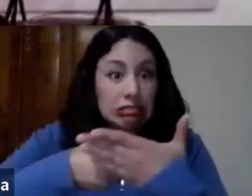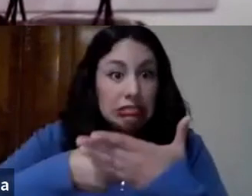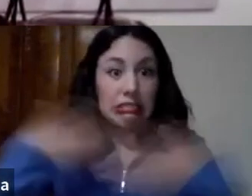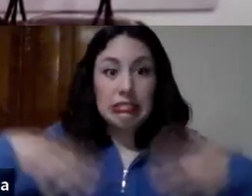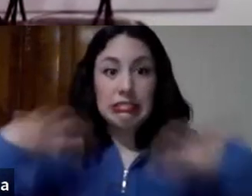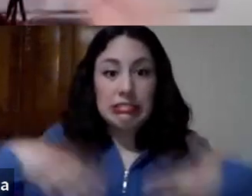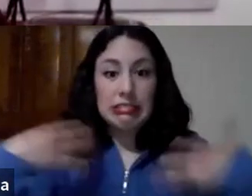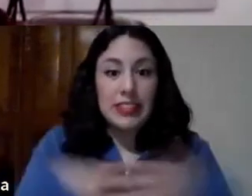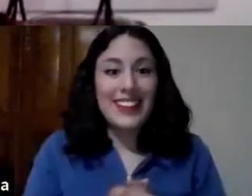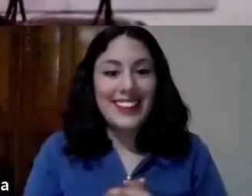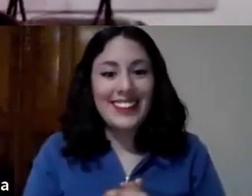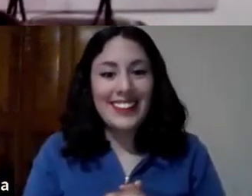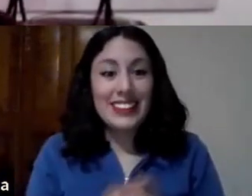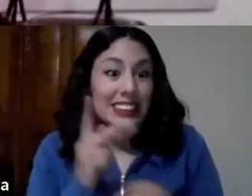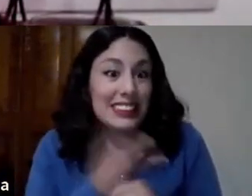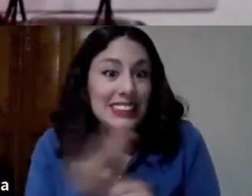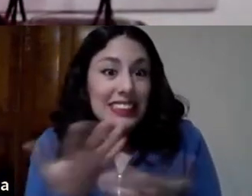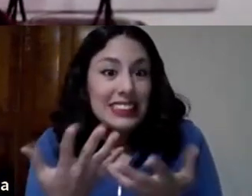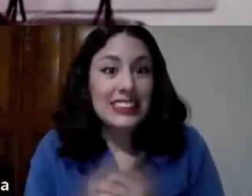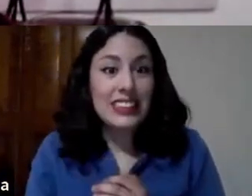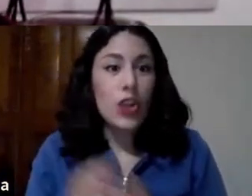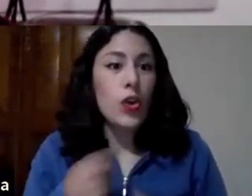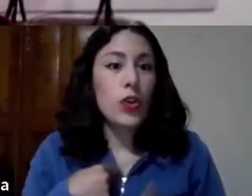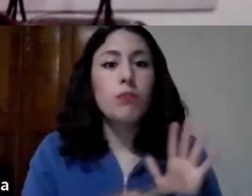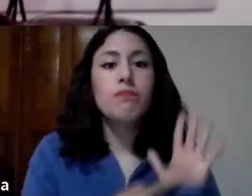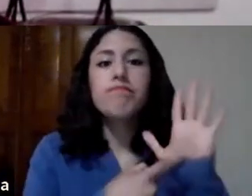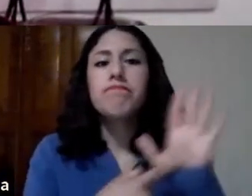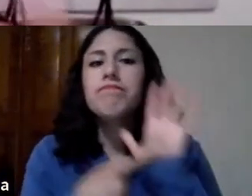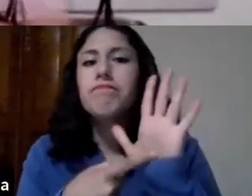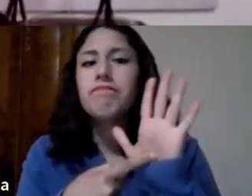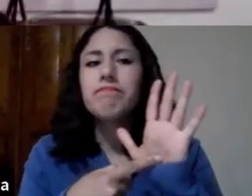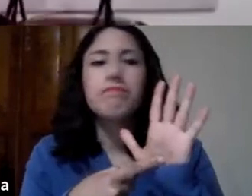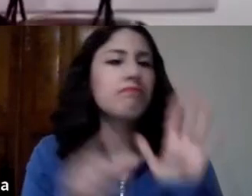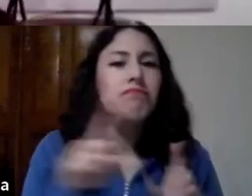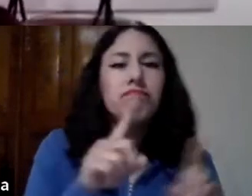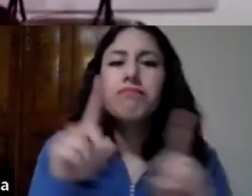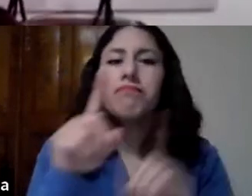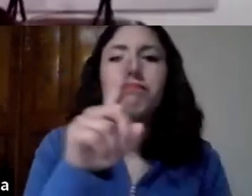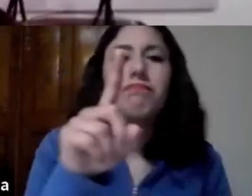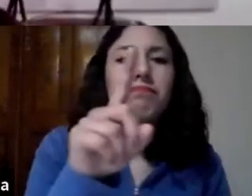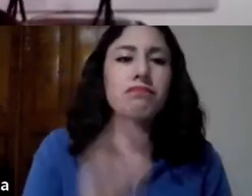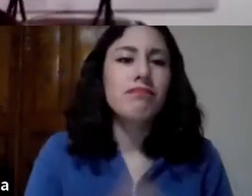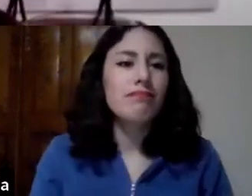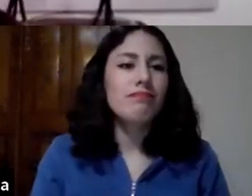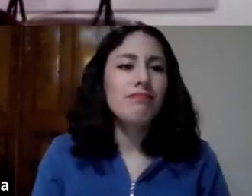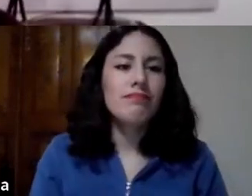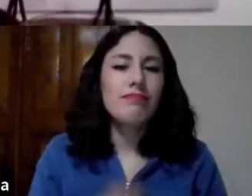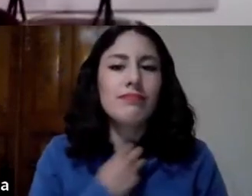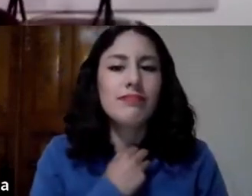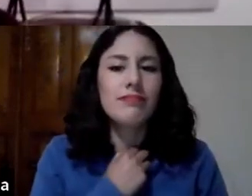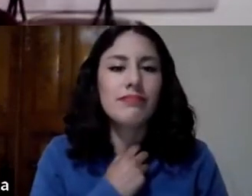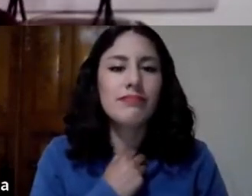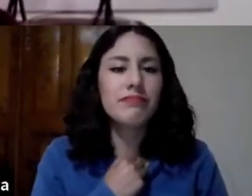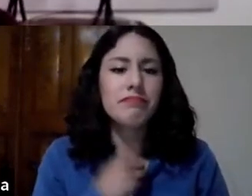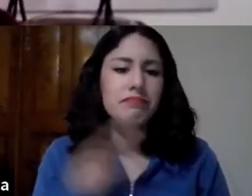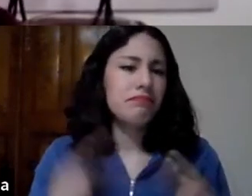entonces ¿qué pasa? yo me voy presentando por la vida y casi siempre me presento con cada quien nos presentamos como